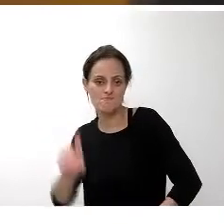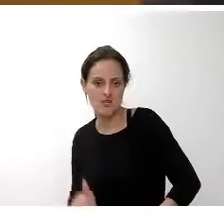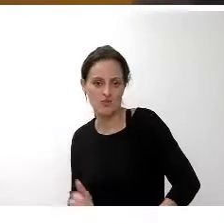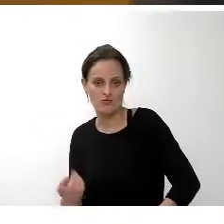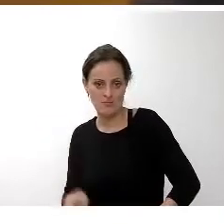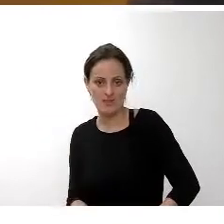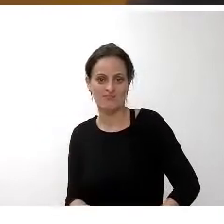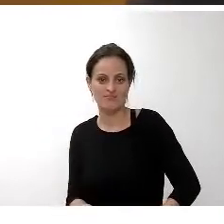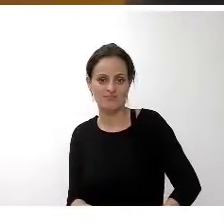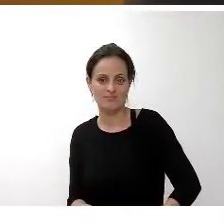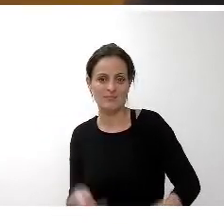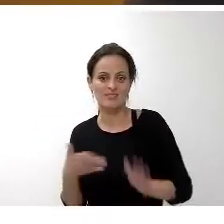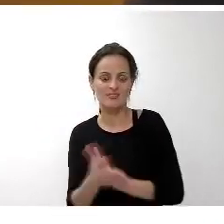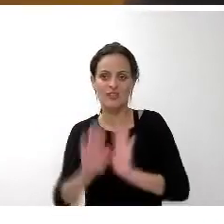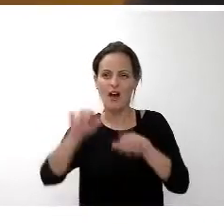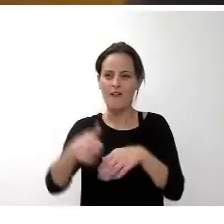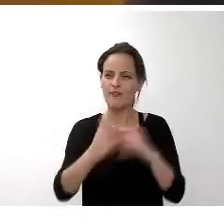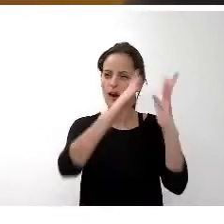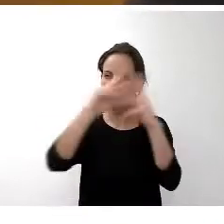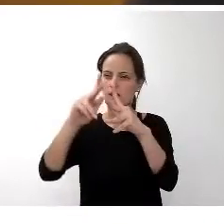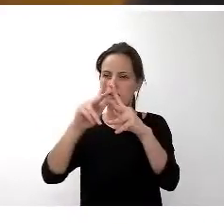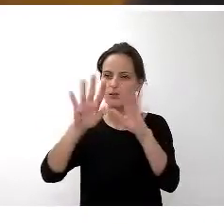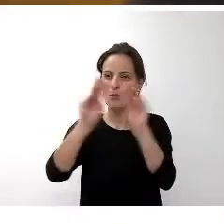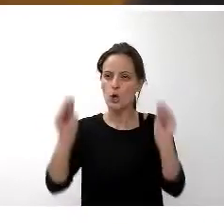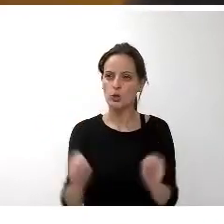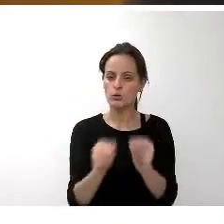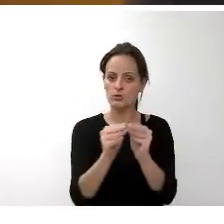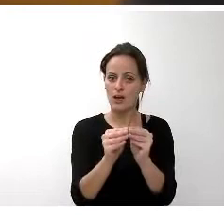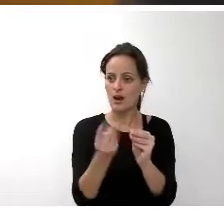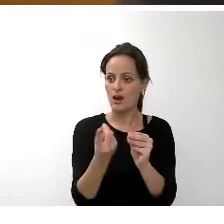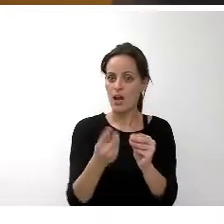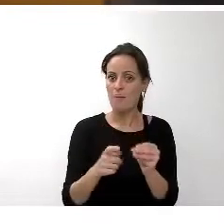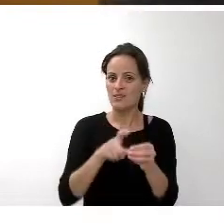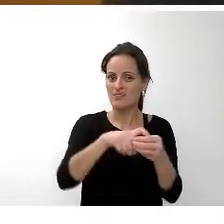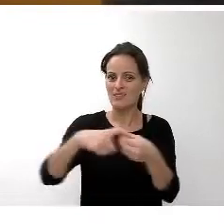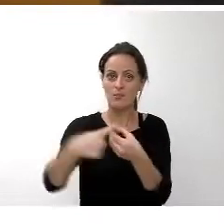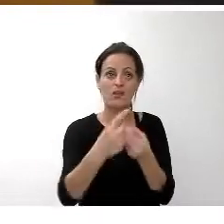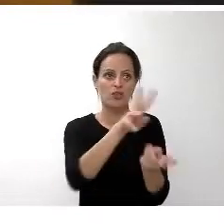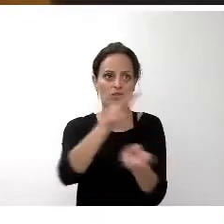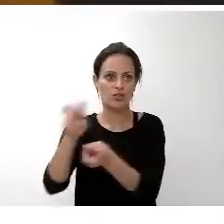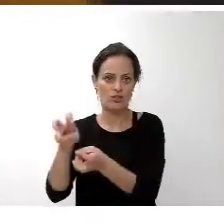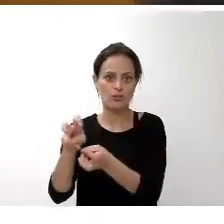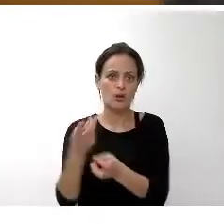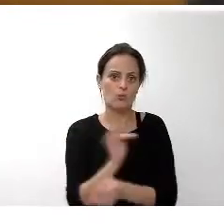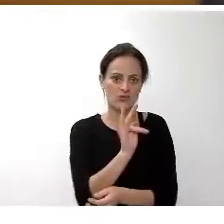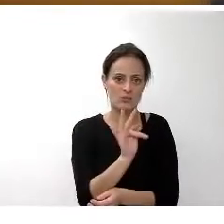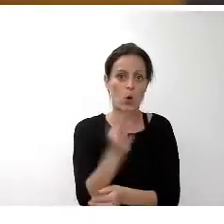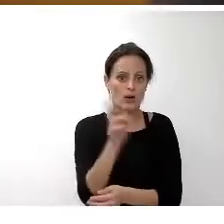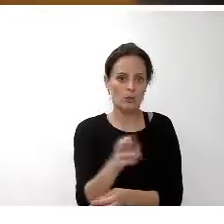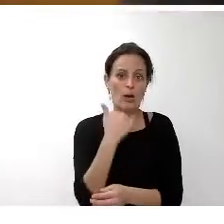que hacen que, en su conjunto, el porcentaje de participación en el tributo al Estado sea positivo en, repito, casi 6 millones de euros.